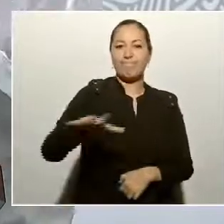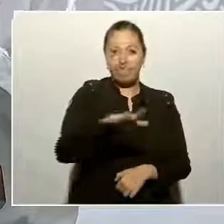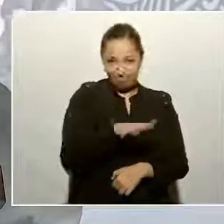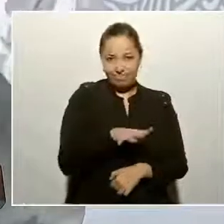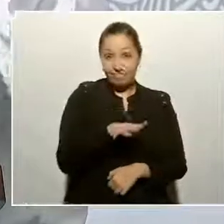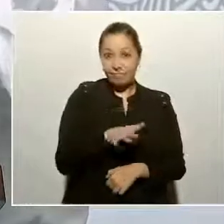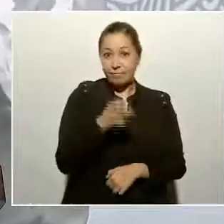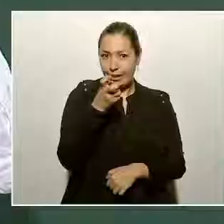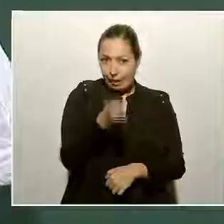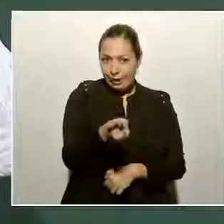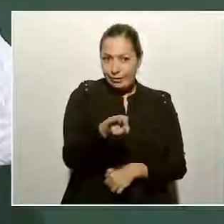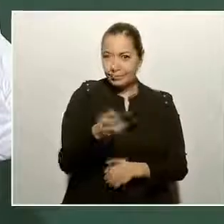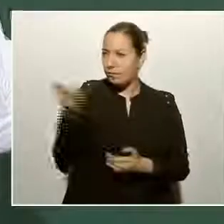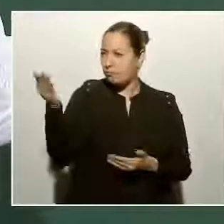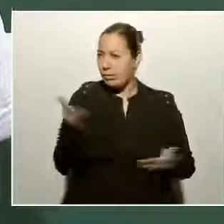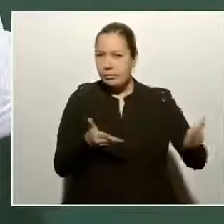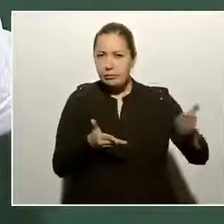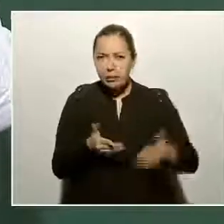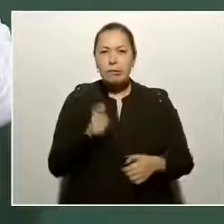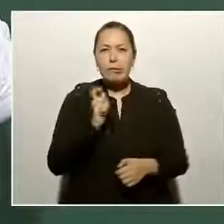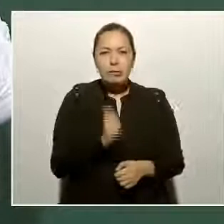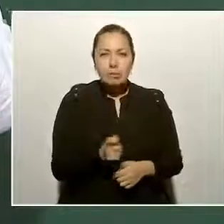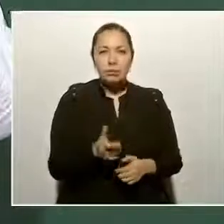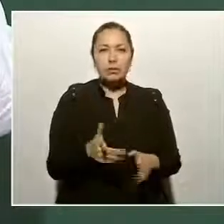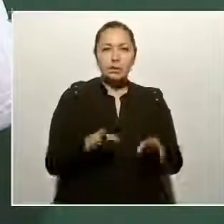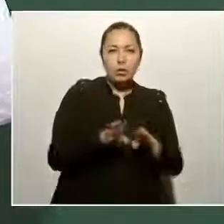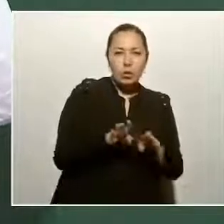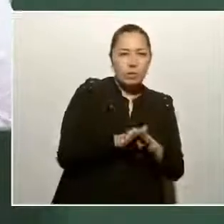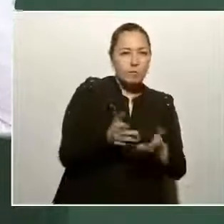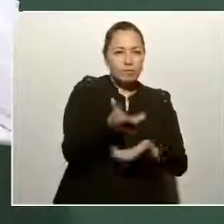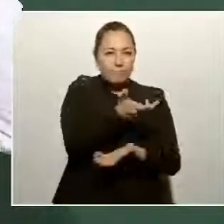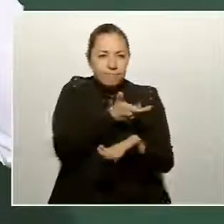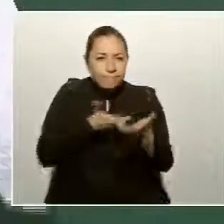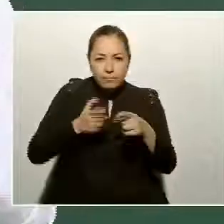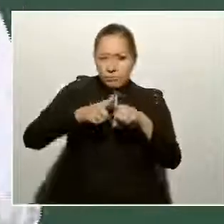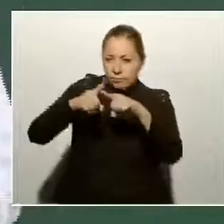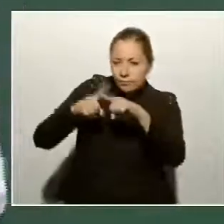son las que vienen guiando, apoyando, respaldando,